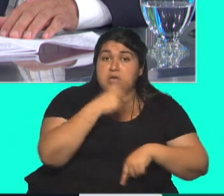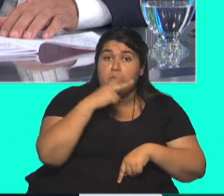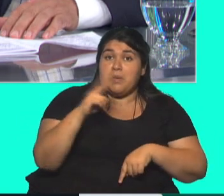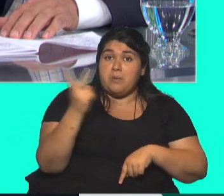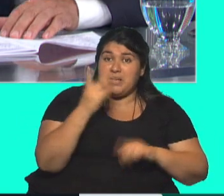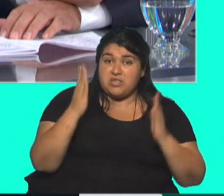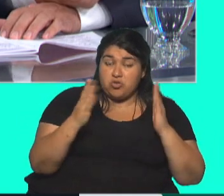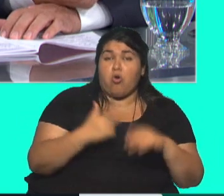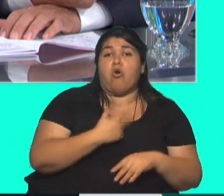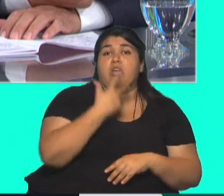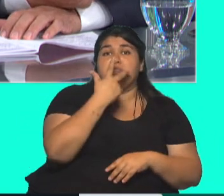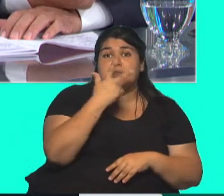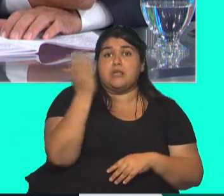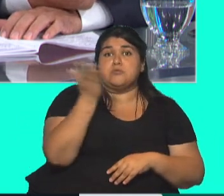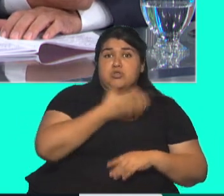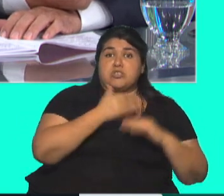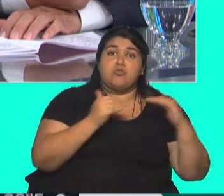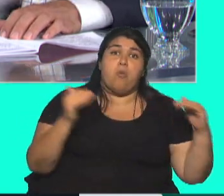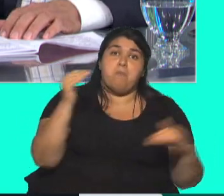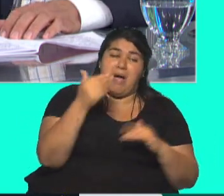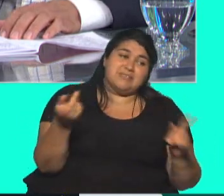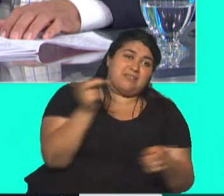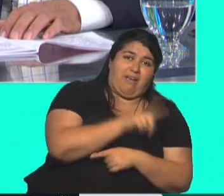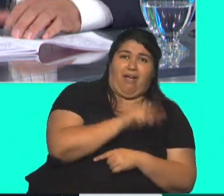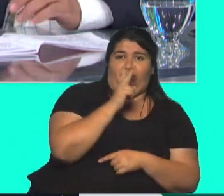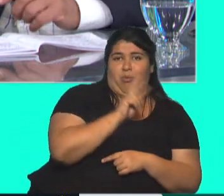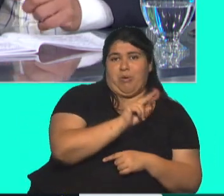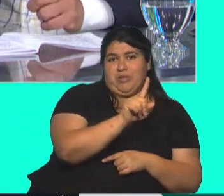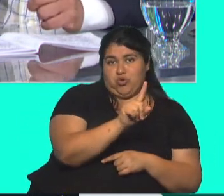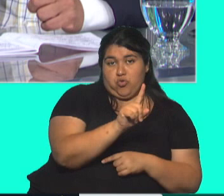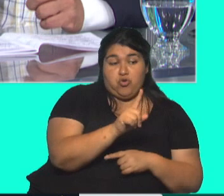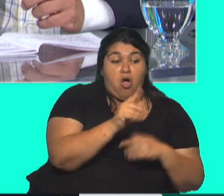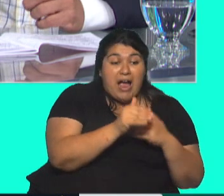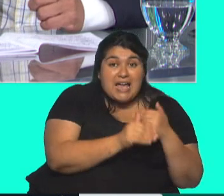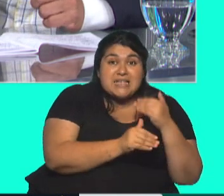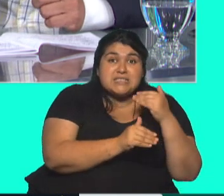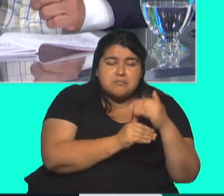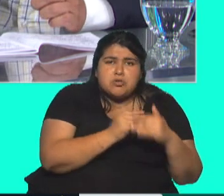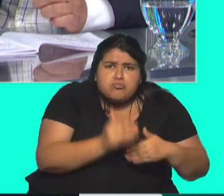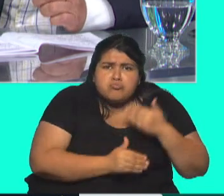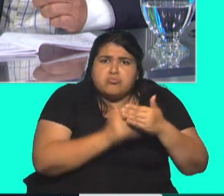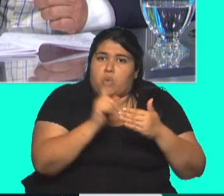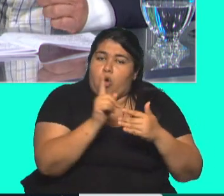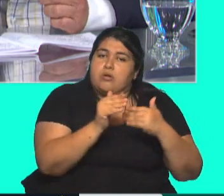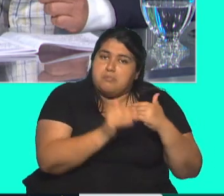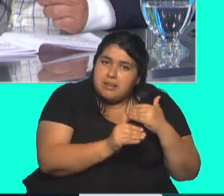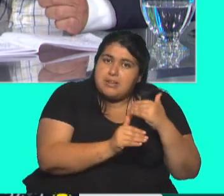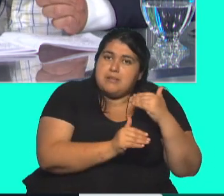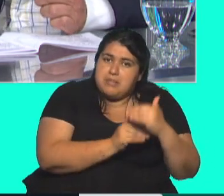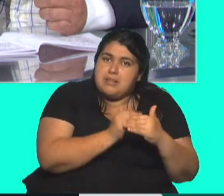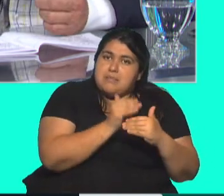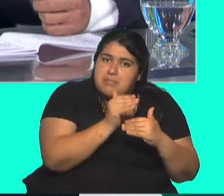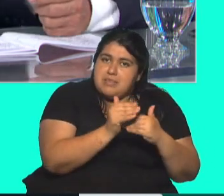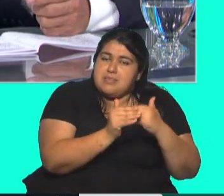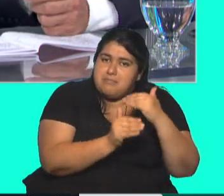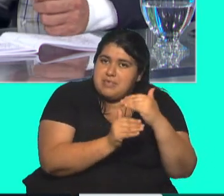promedio 3 puntos por encima del 2021. Es decir, que se mantuvo el crecimiento, no a un ritmo tan acelerado, probablemente estemos en el 5% de